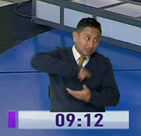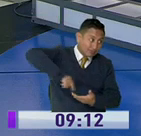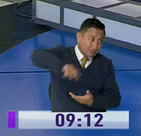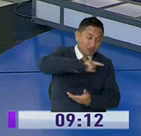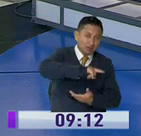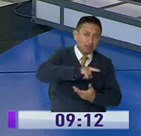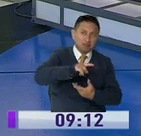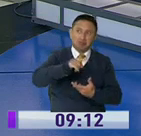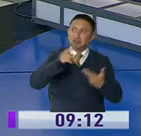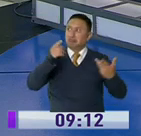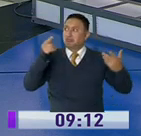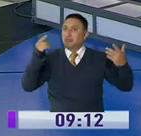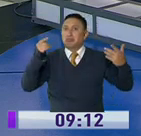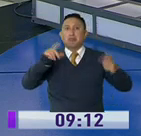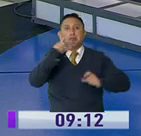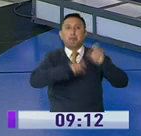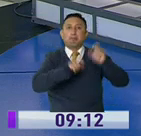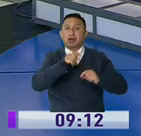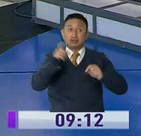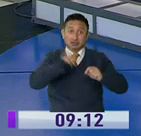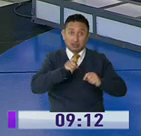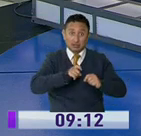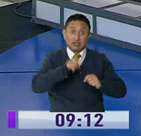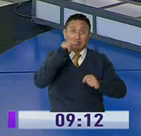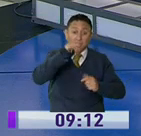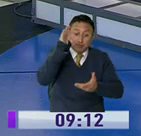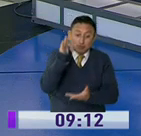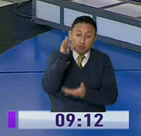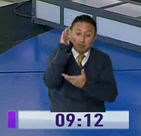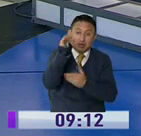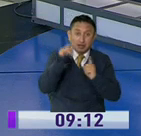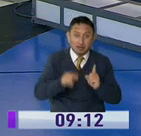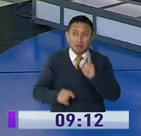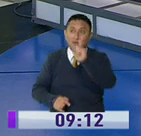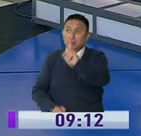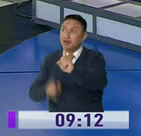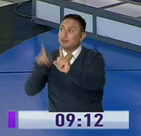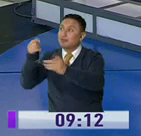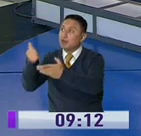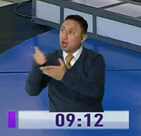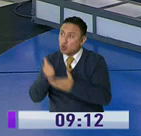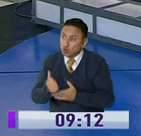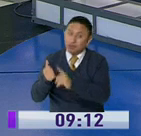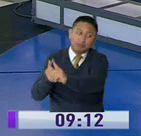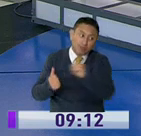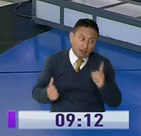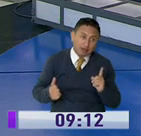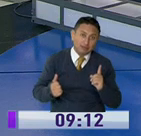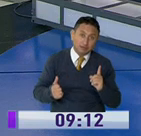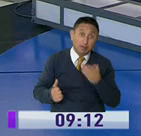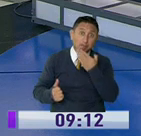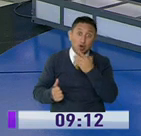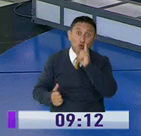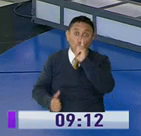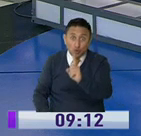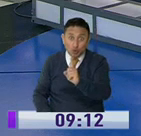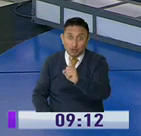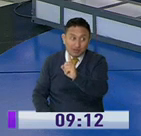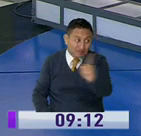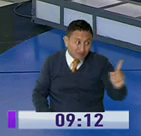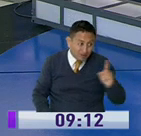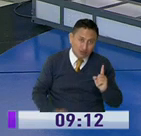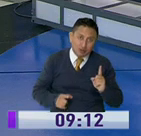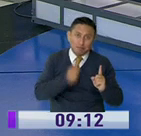20, 30, 40, 50 personas que necesiten ayudar de esa manera a más gente. A veces que uno hace un esfuerzo que queda